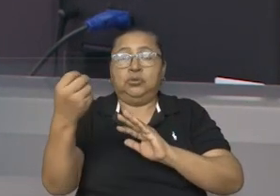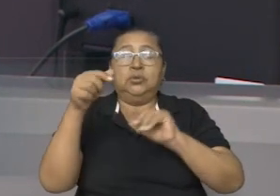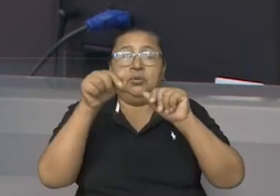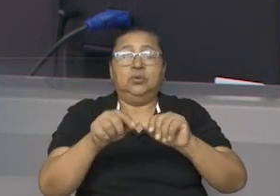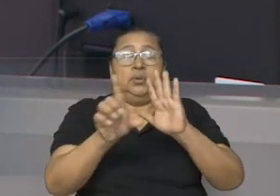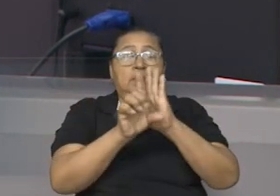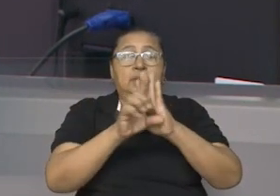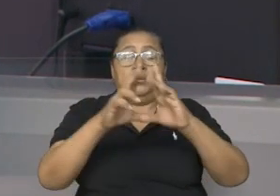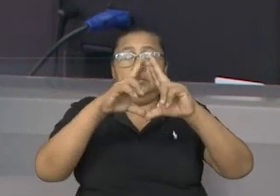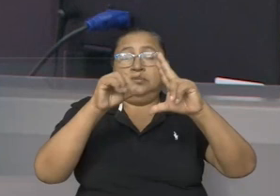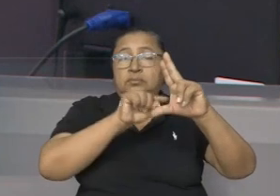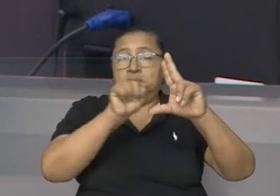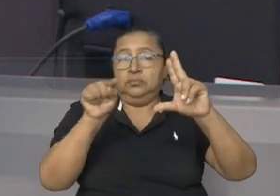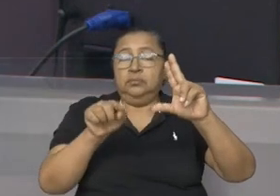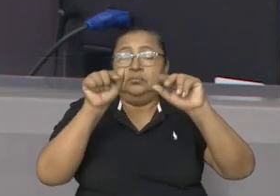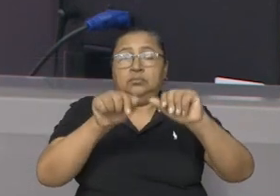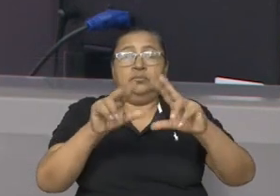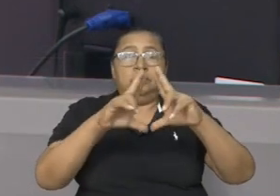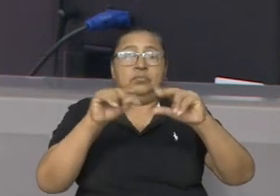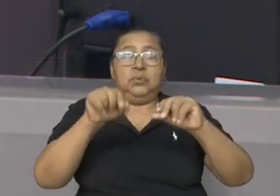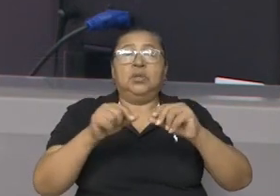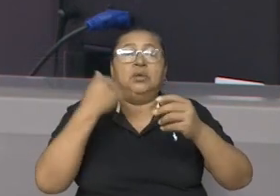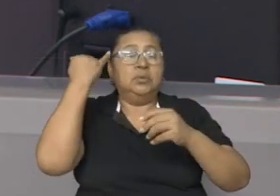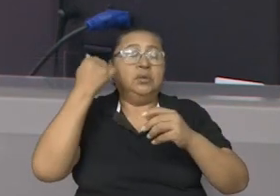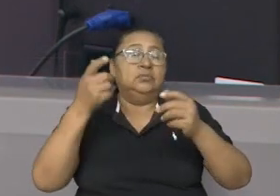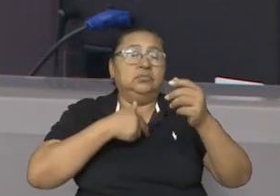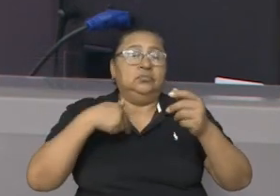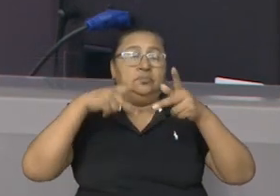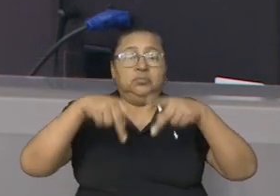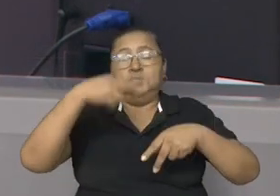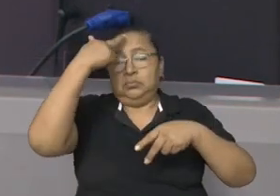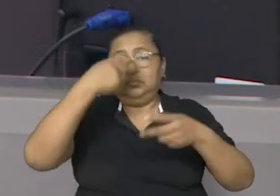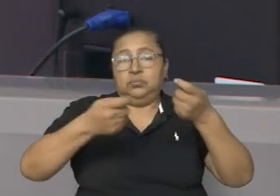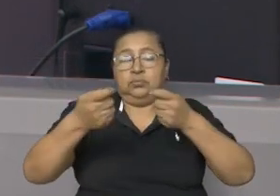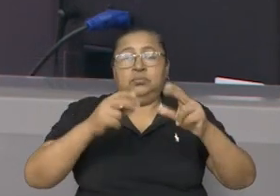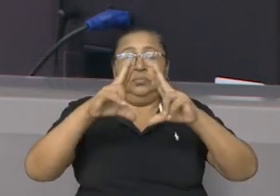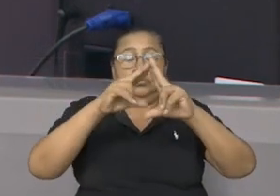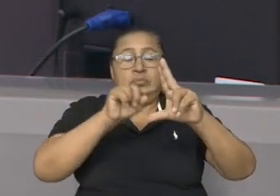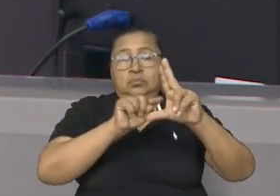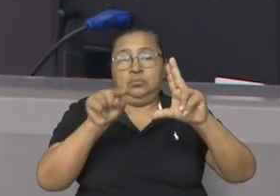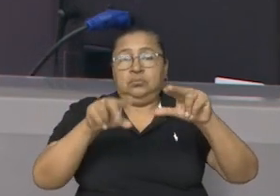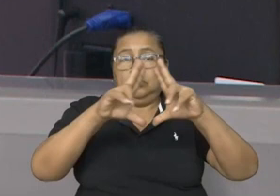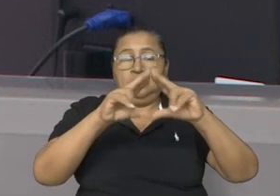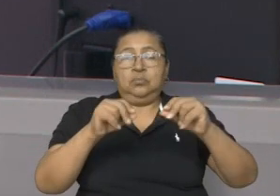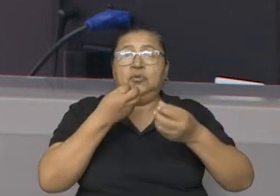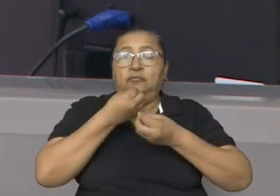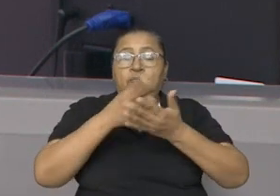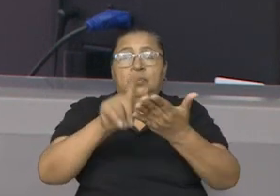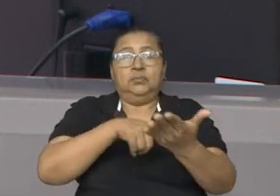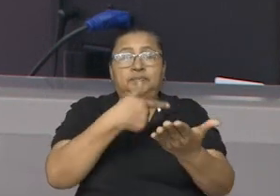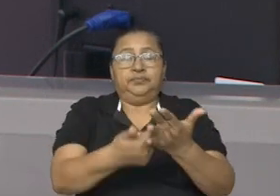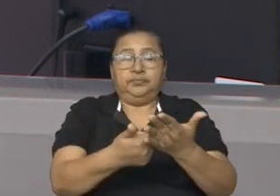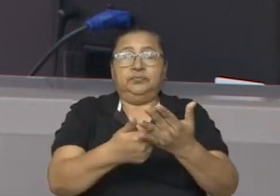jurídico del Gran Canal Interoceánico de Nicaragua, y de creación de la autoridad del Gran Canal Interoceánico de Nicaragua, publicado en la